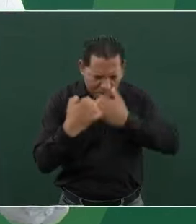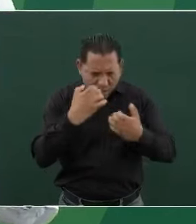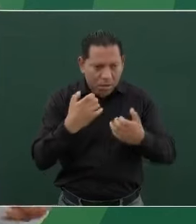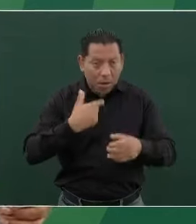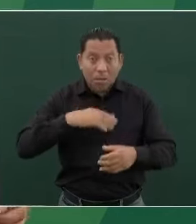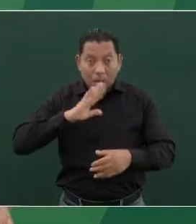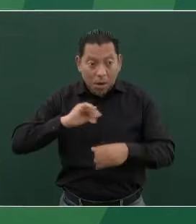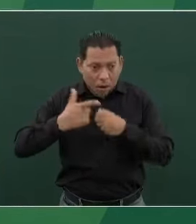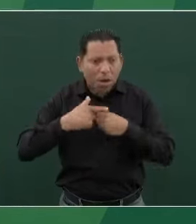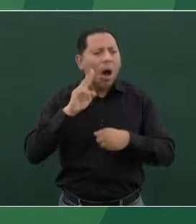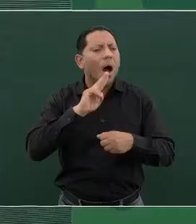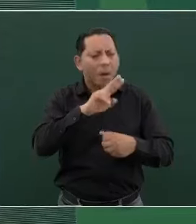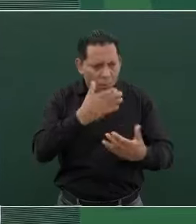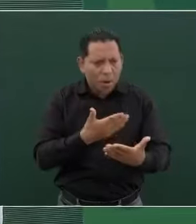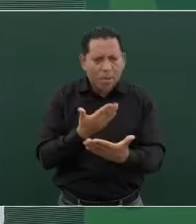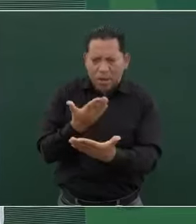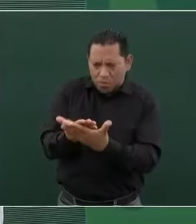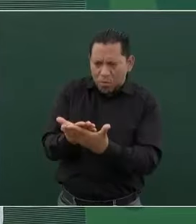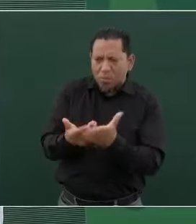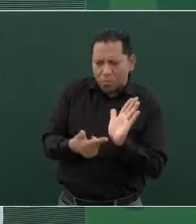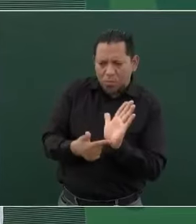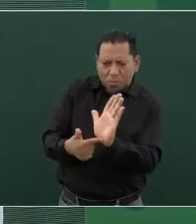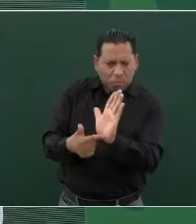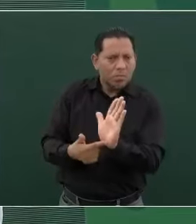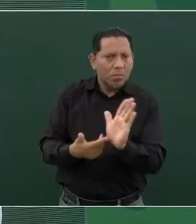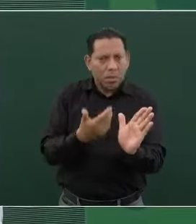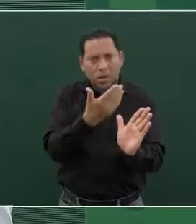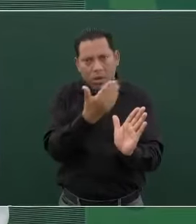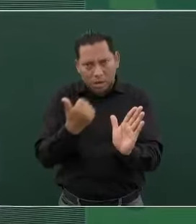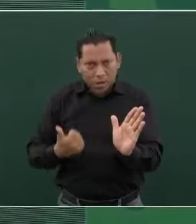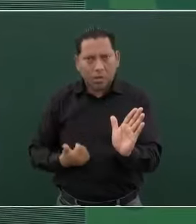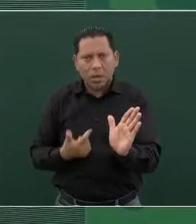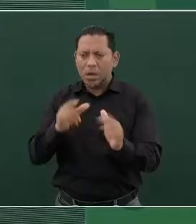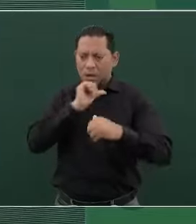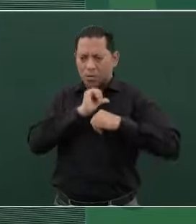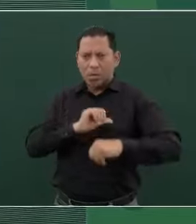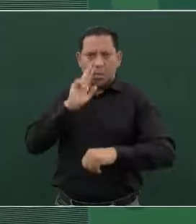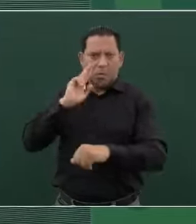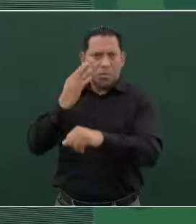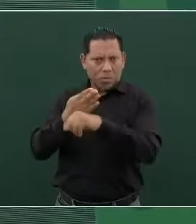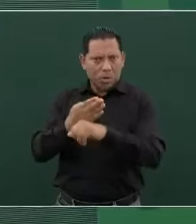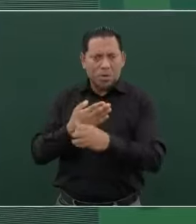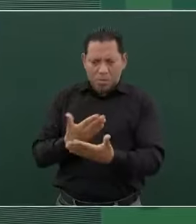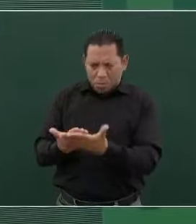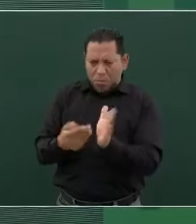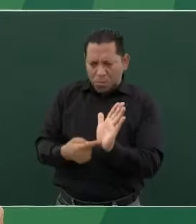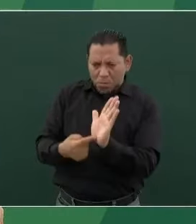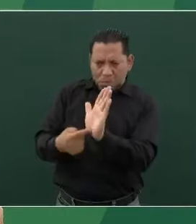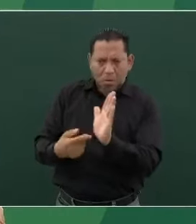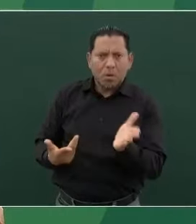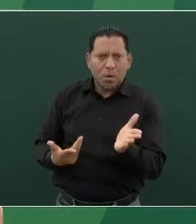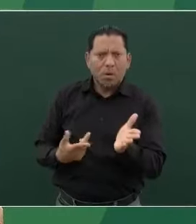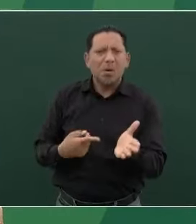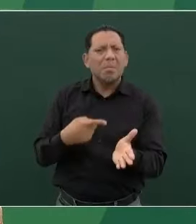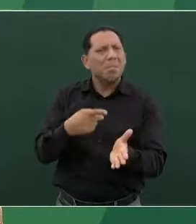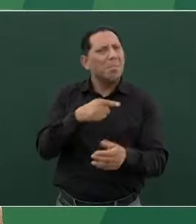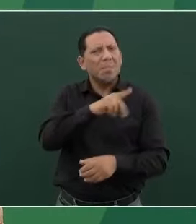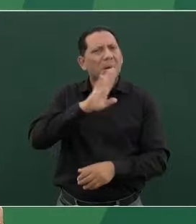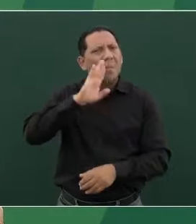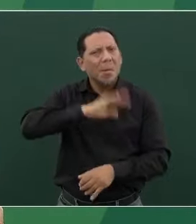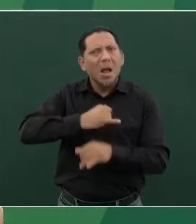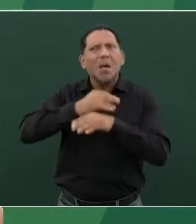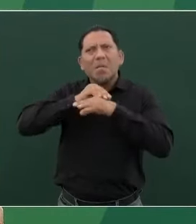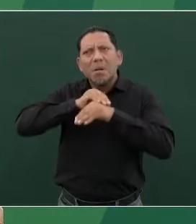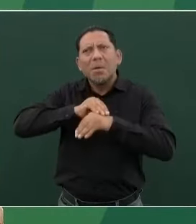presenten ante la autoridad competente, pero que no calumnien.